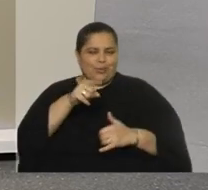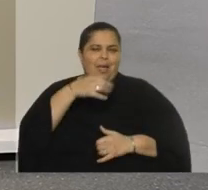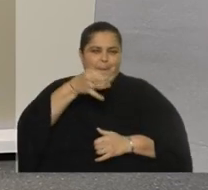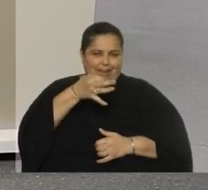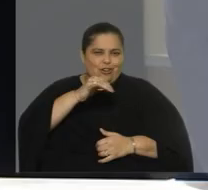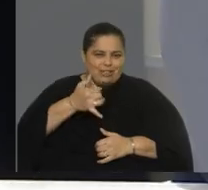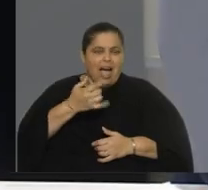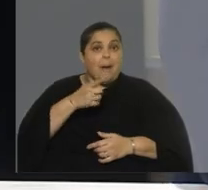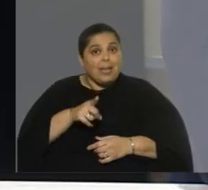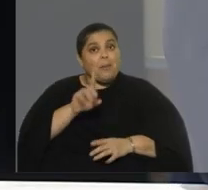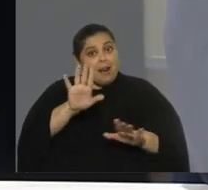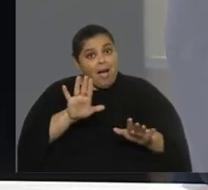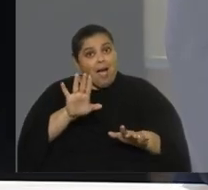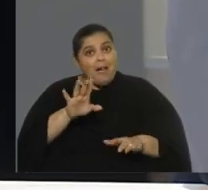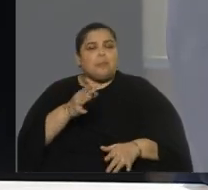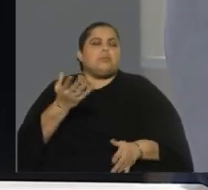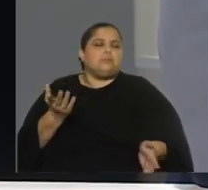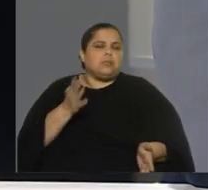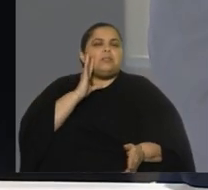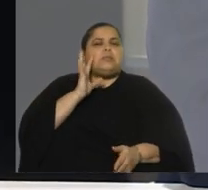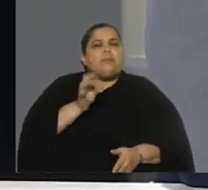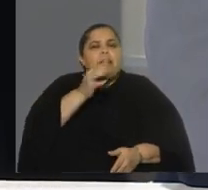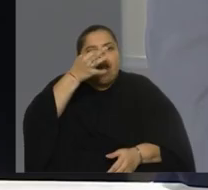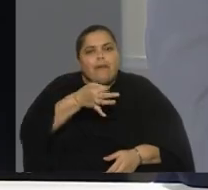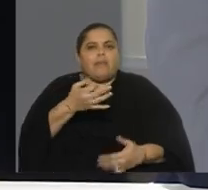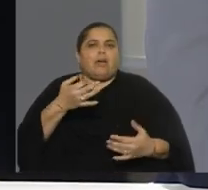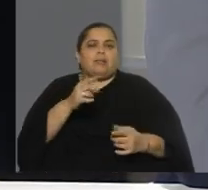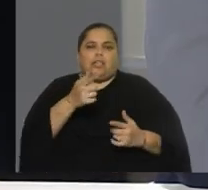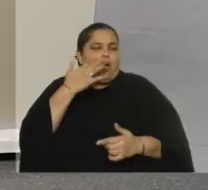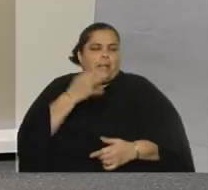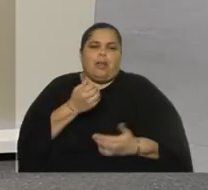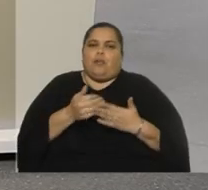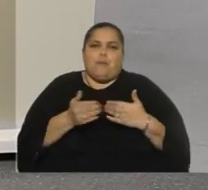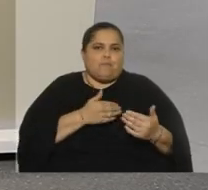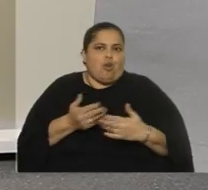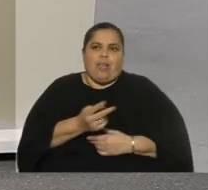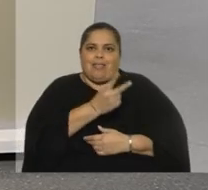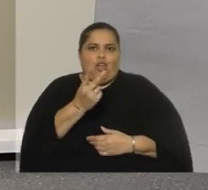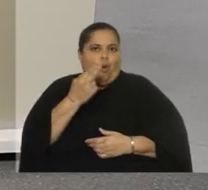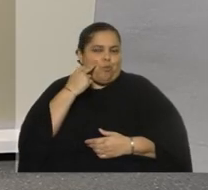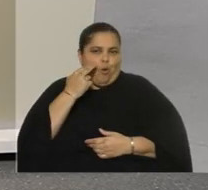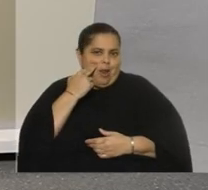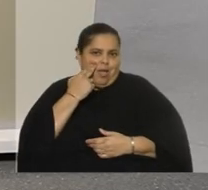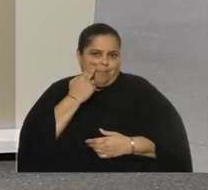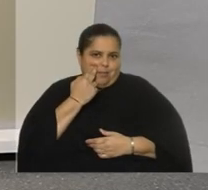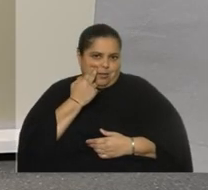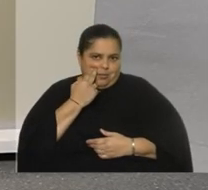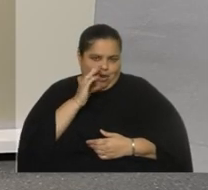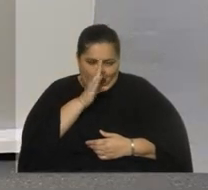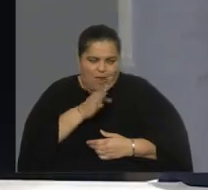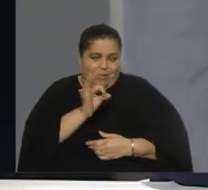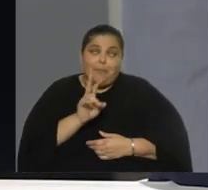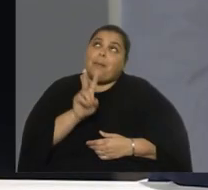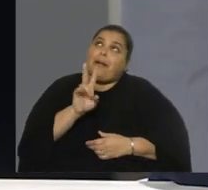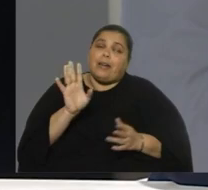pero... Si me creen bien, si no me creen, me da exactamente lo mismo. Tenés dos problemas. Jorobarte y mirar para arriba, como decía mi abuelo. O preguntarle a